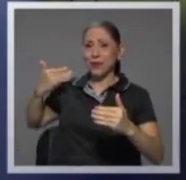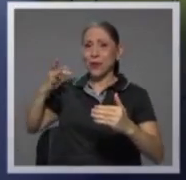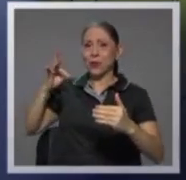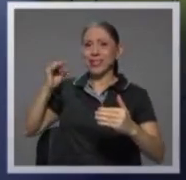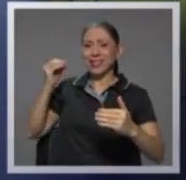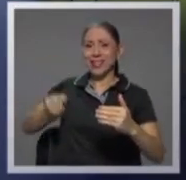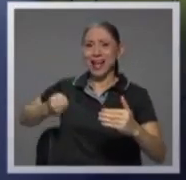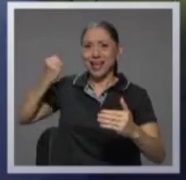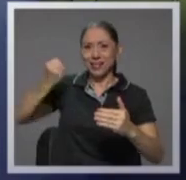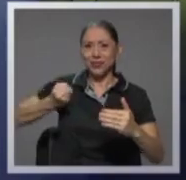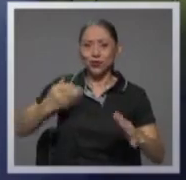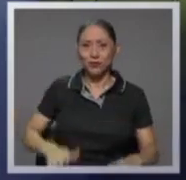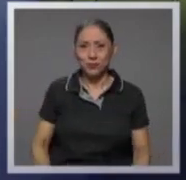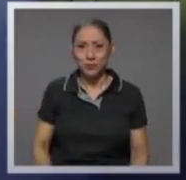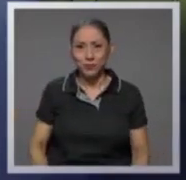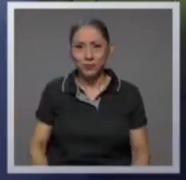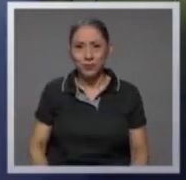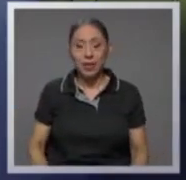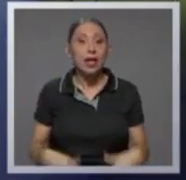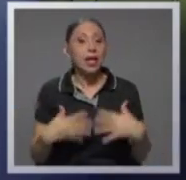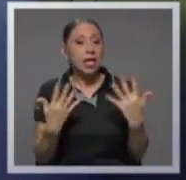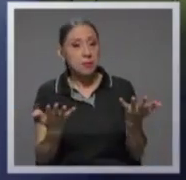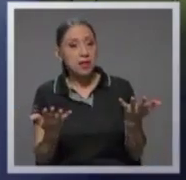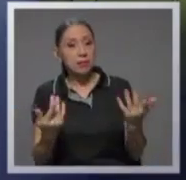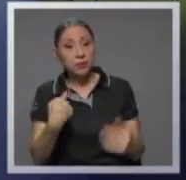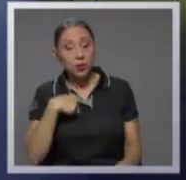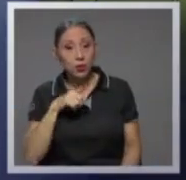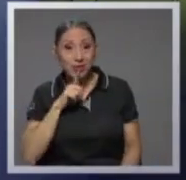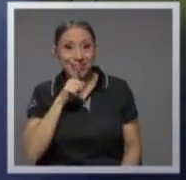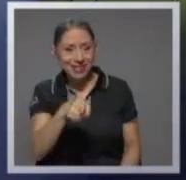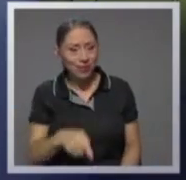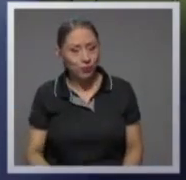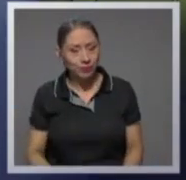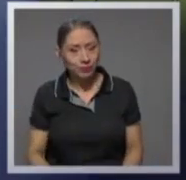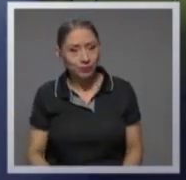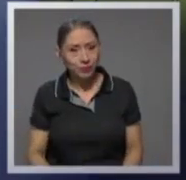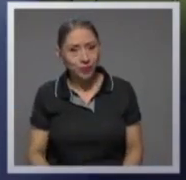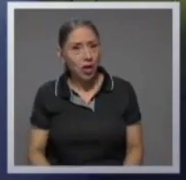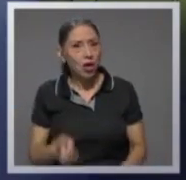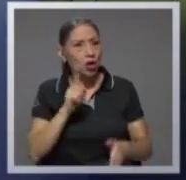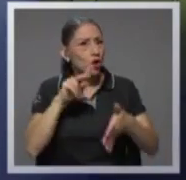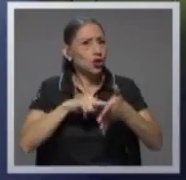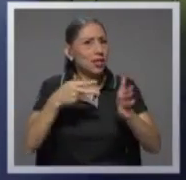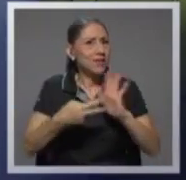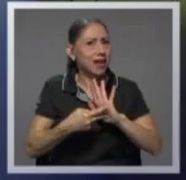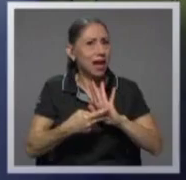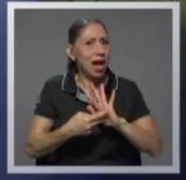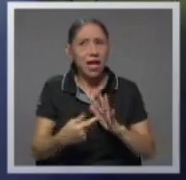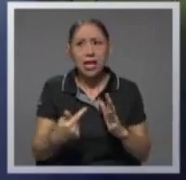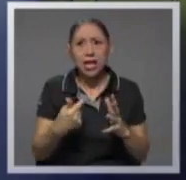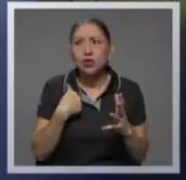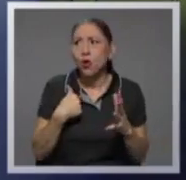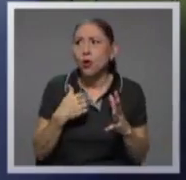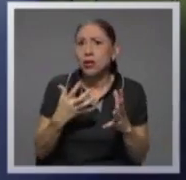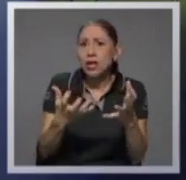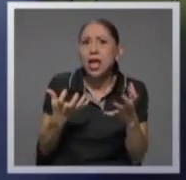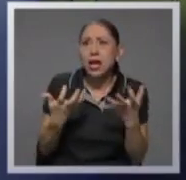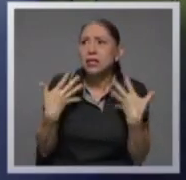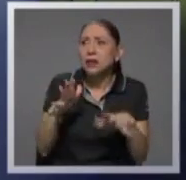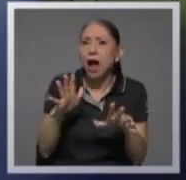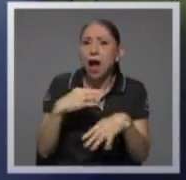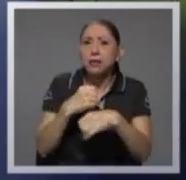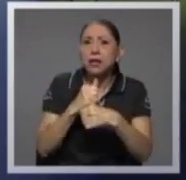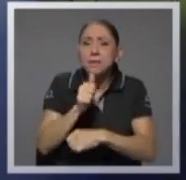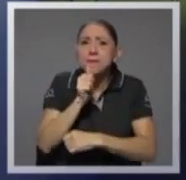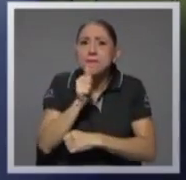años. y aquí soy muy sincero, no es que yo por lo menos quiera privatizar la caja de seguro social, ni mucho